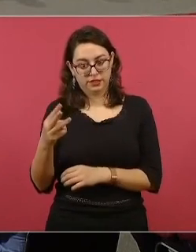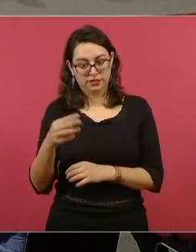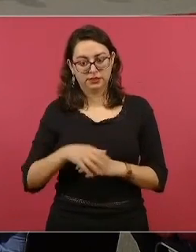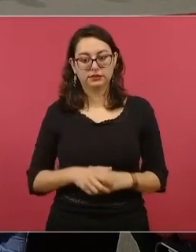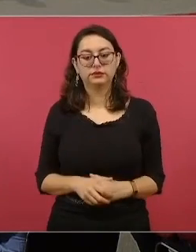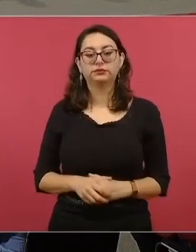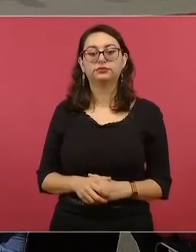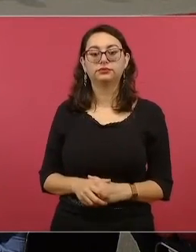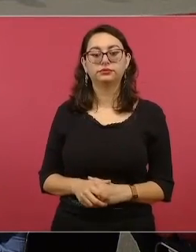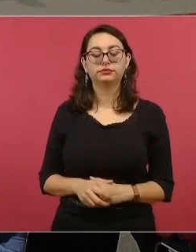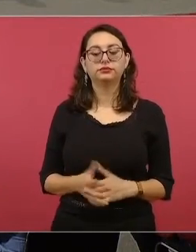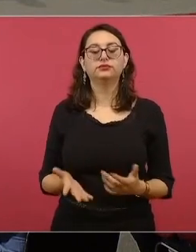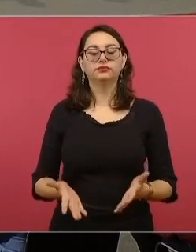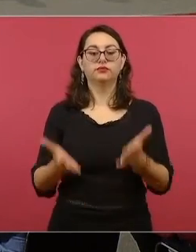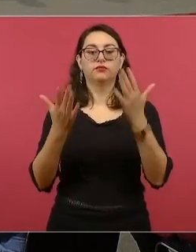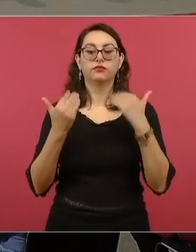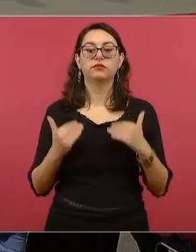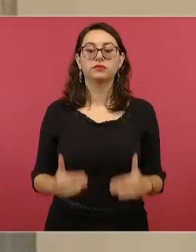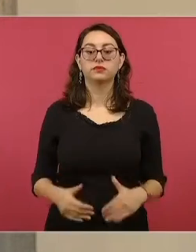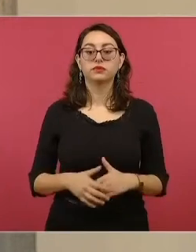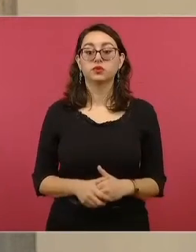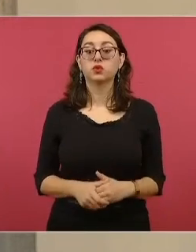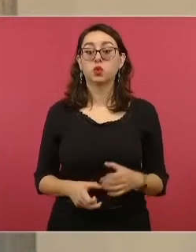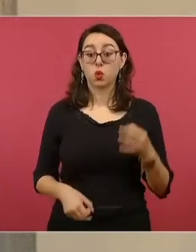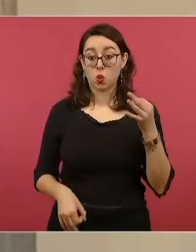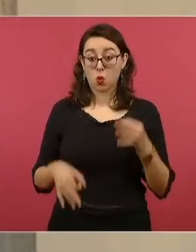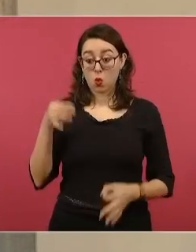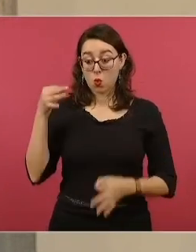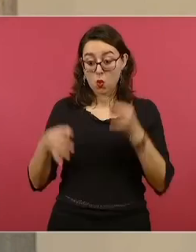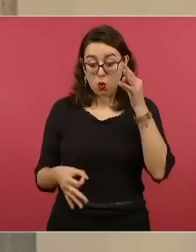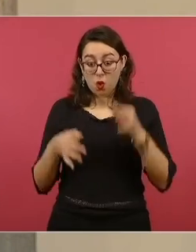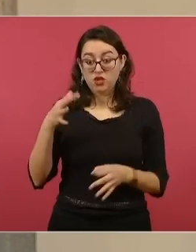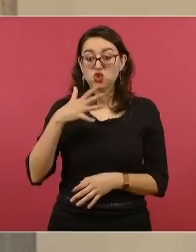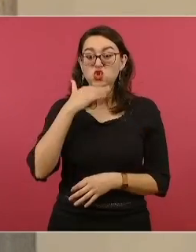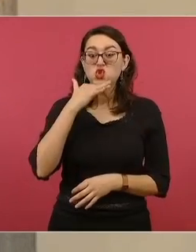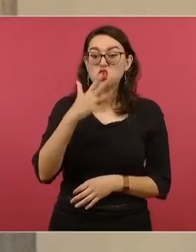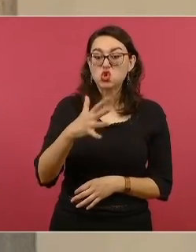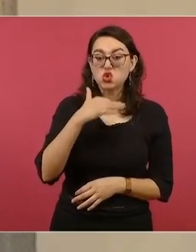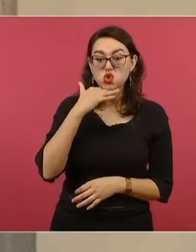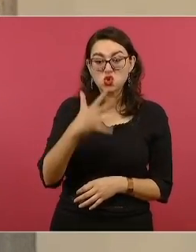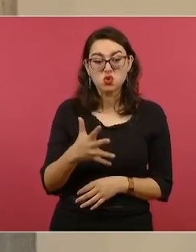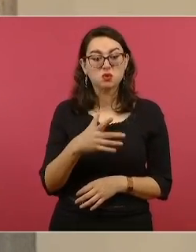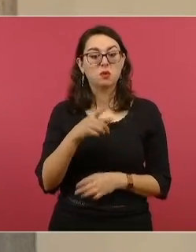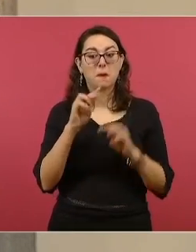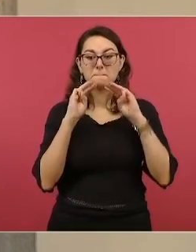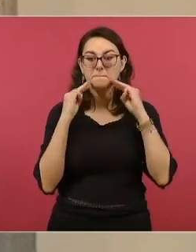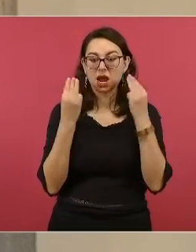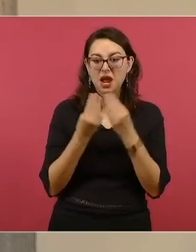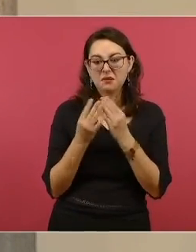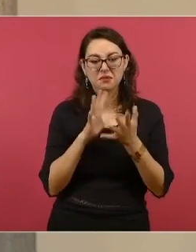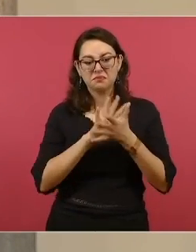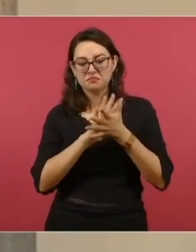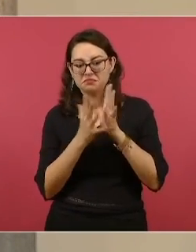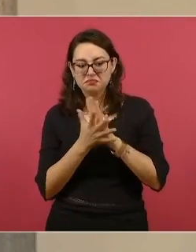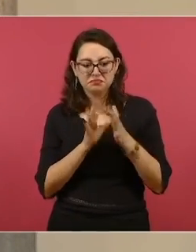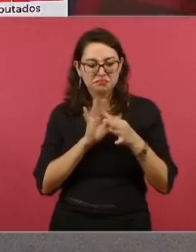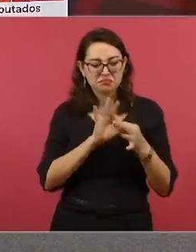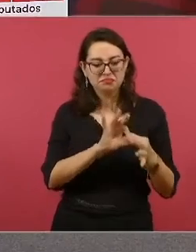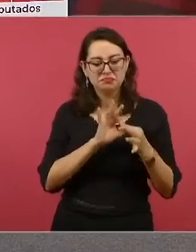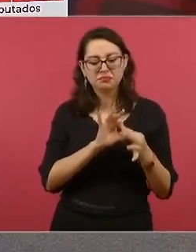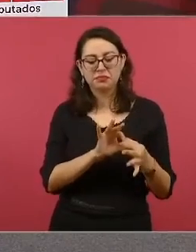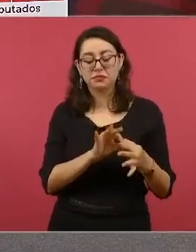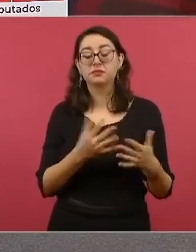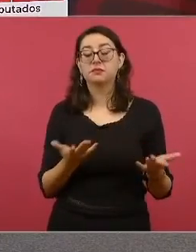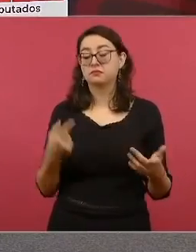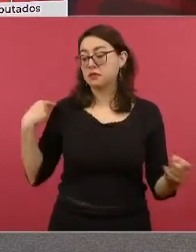En el caso de jueces que favorecen a delincuentes, en este periodo